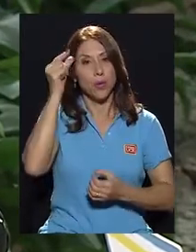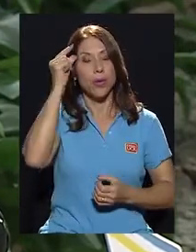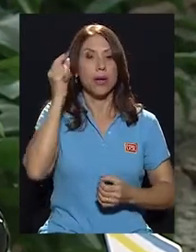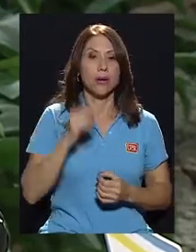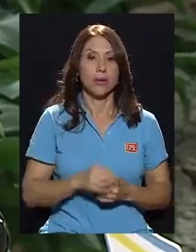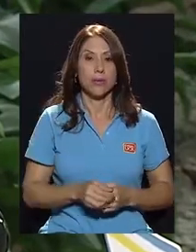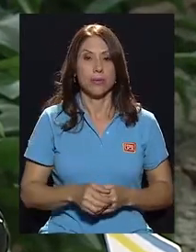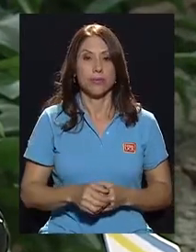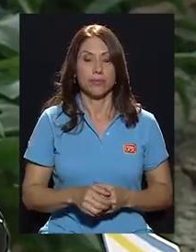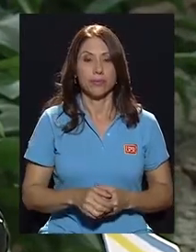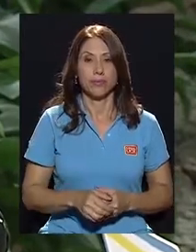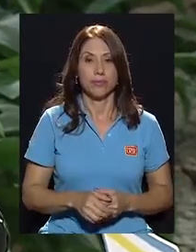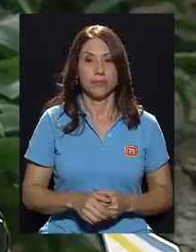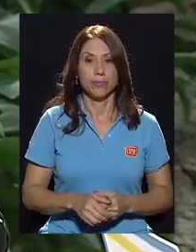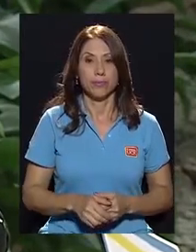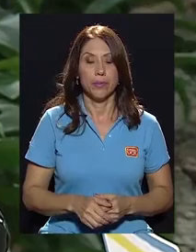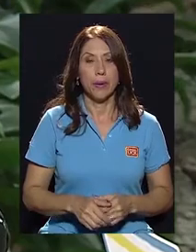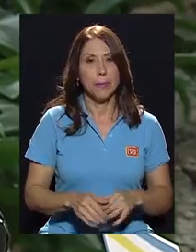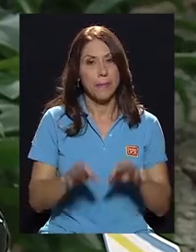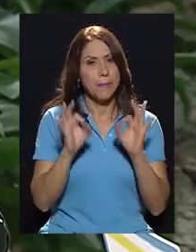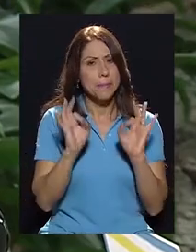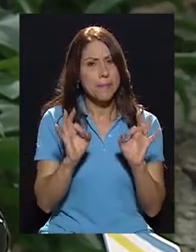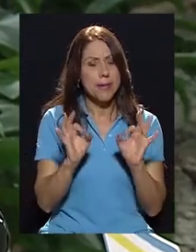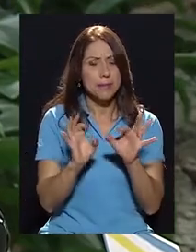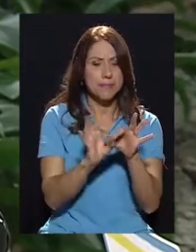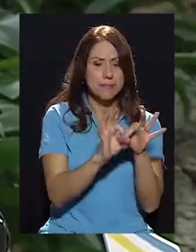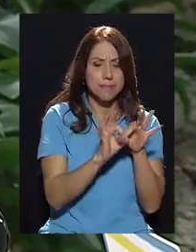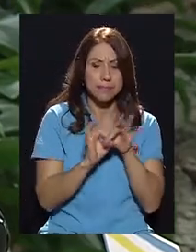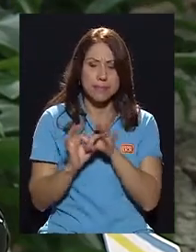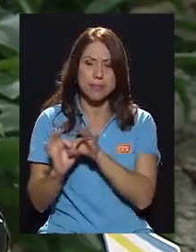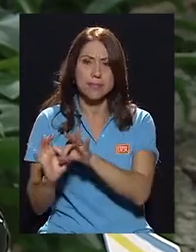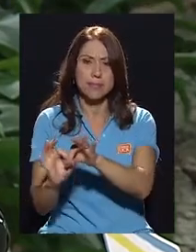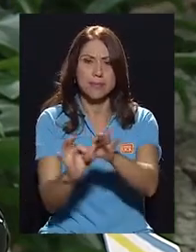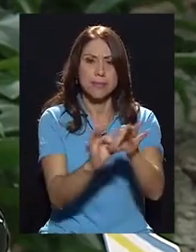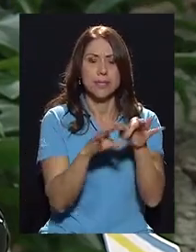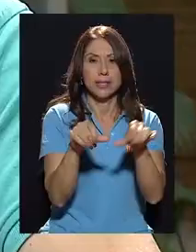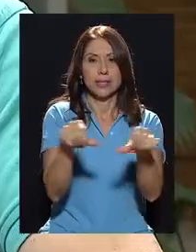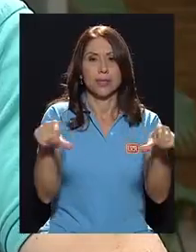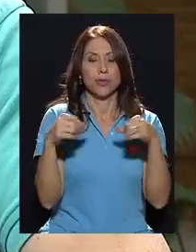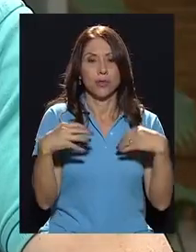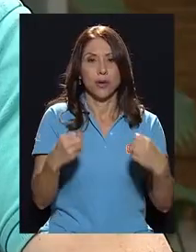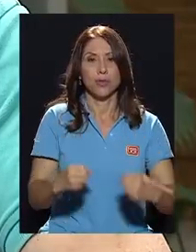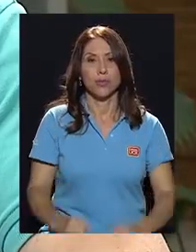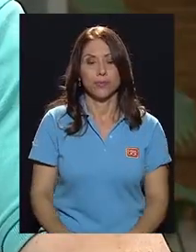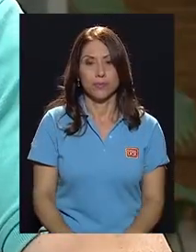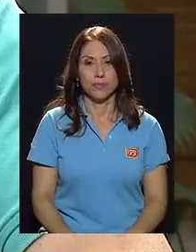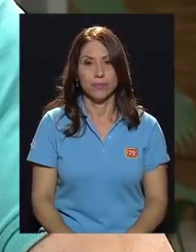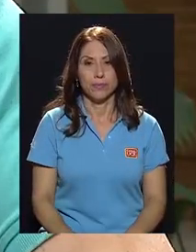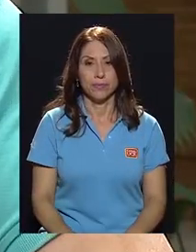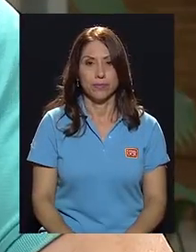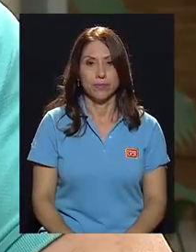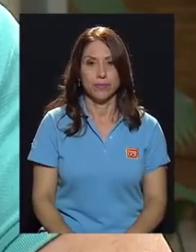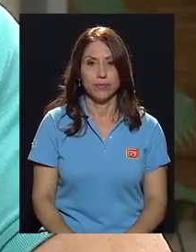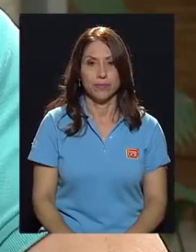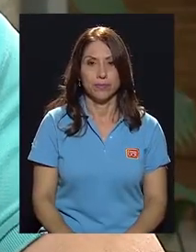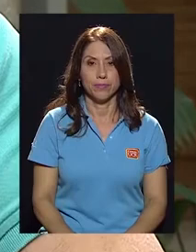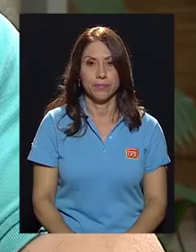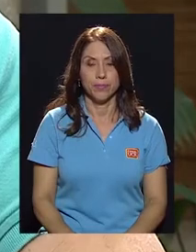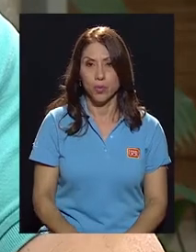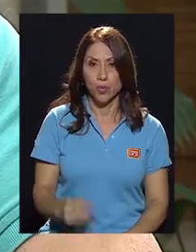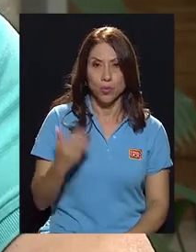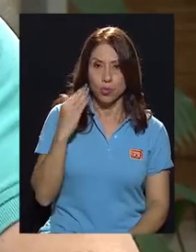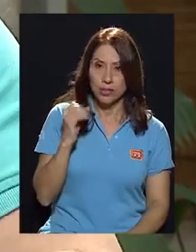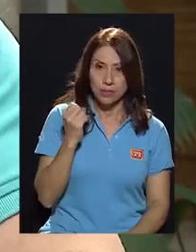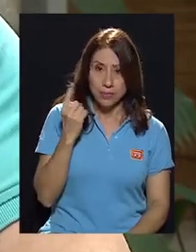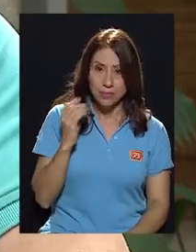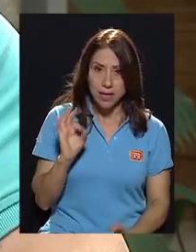gobierno bien articulado en el sector salud. Correcto. No sé